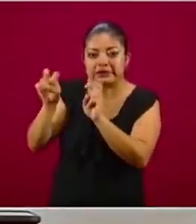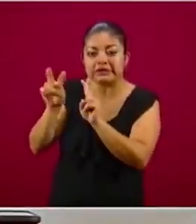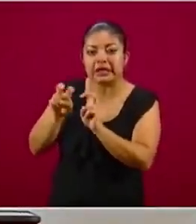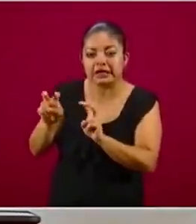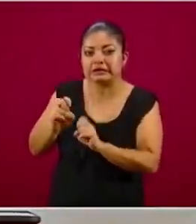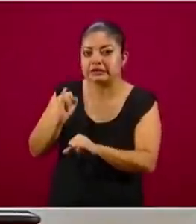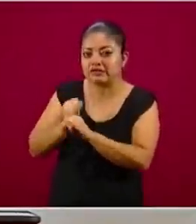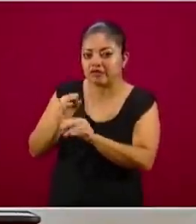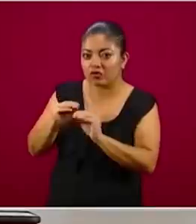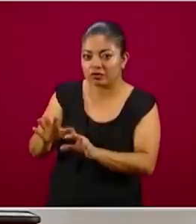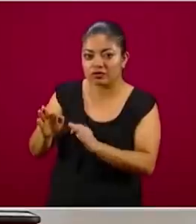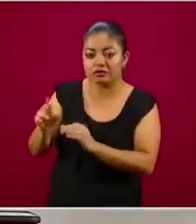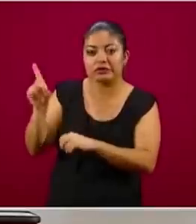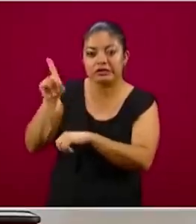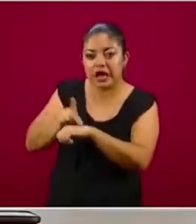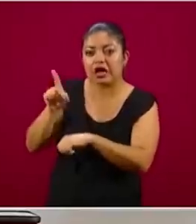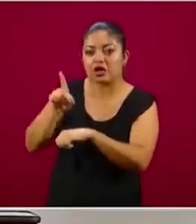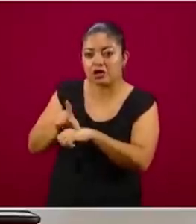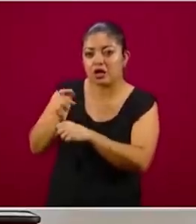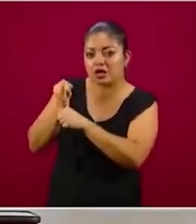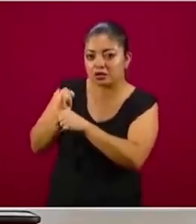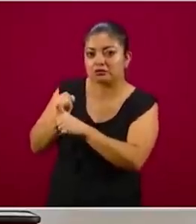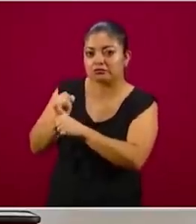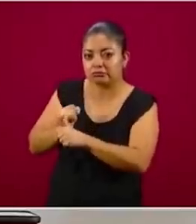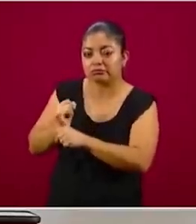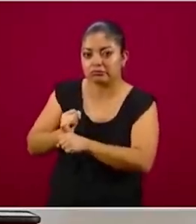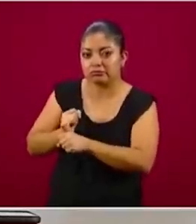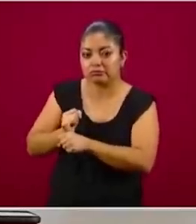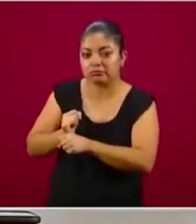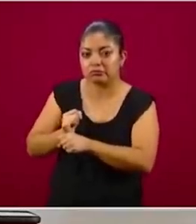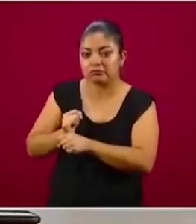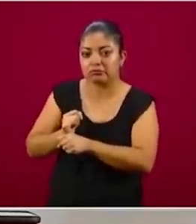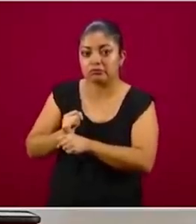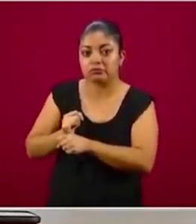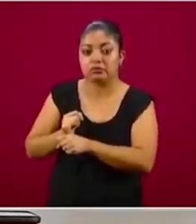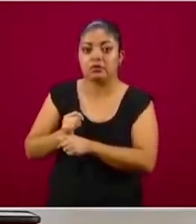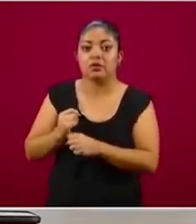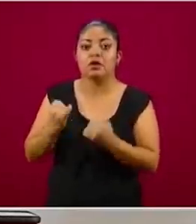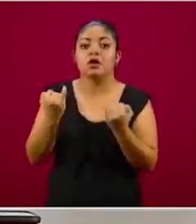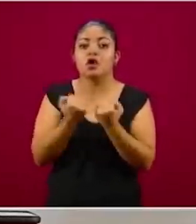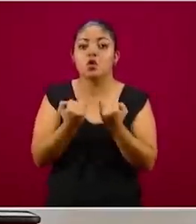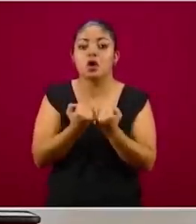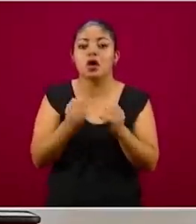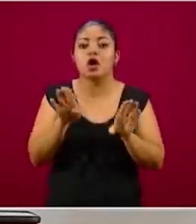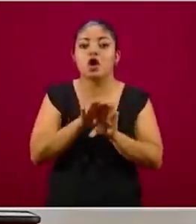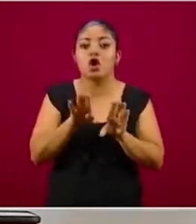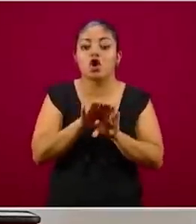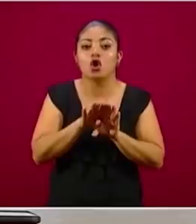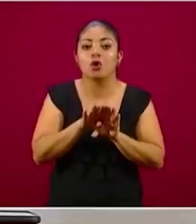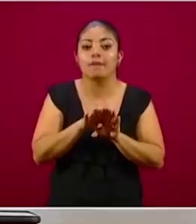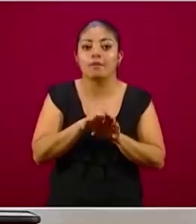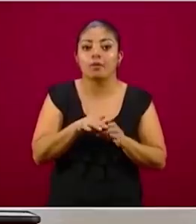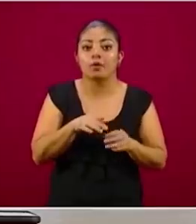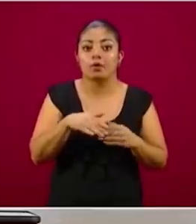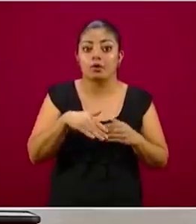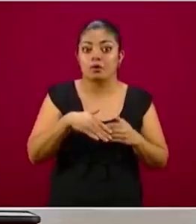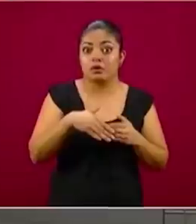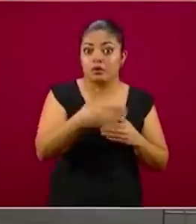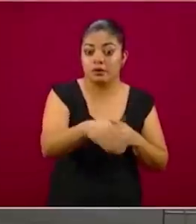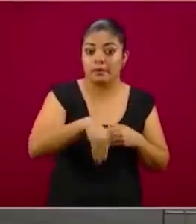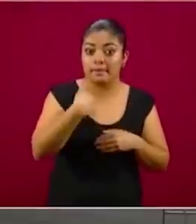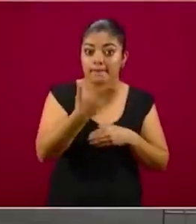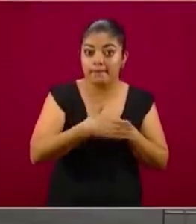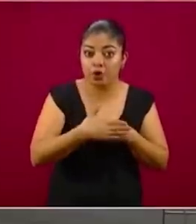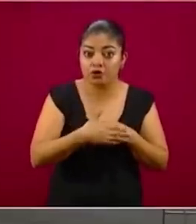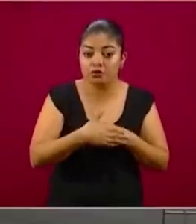información todos los días, de que no vamos a tener un riesgo mayor, un riesgo sustantivo,